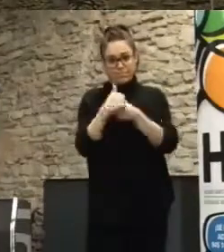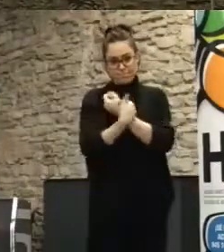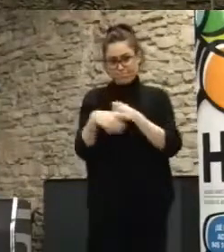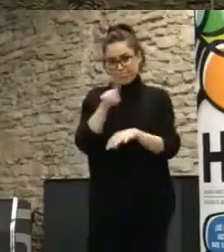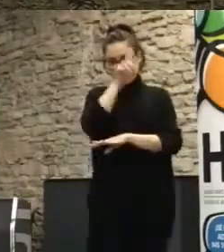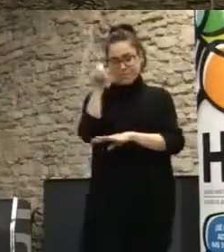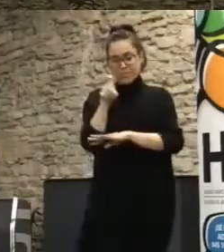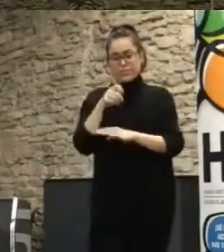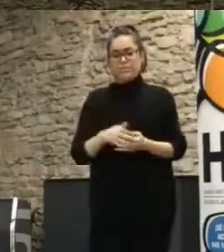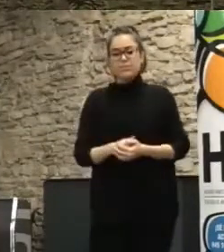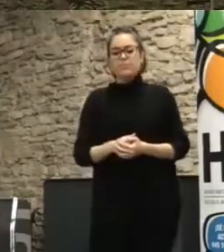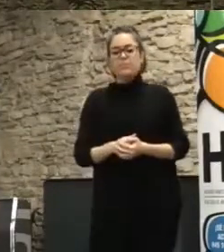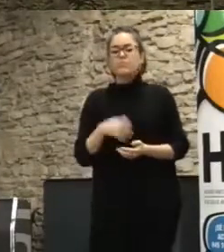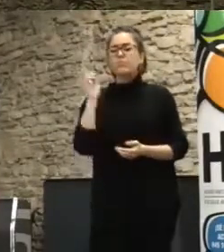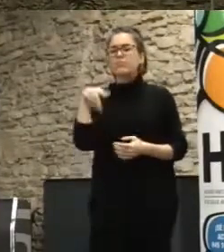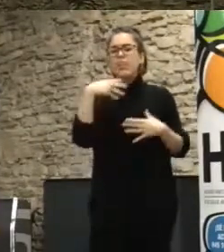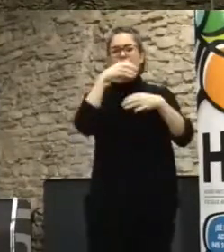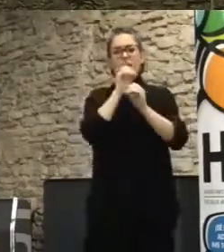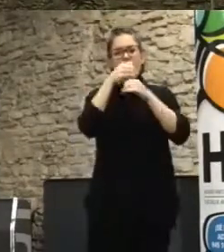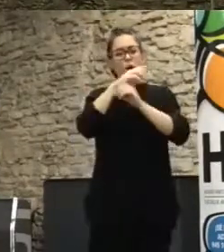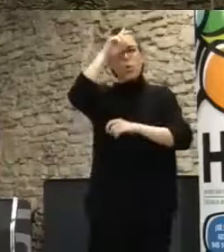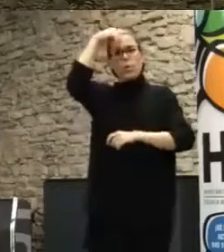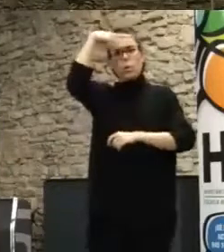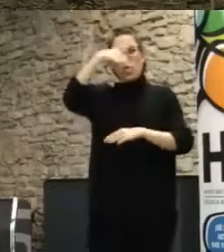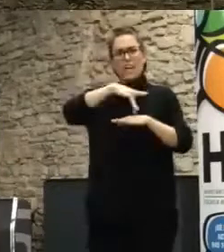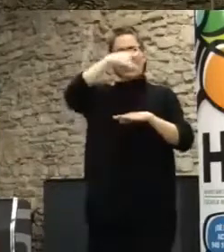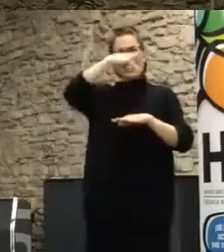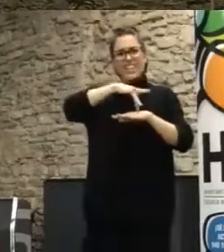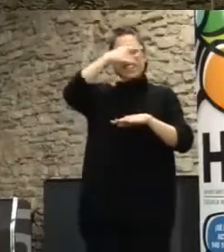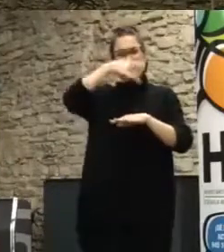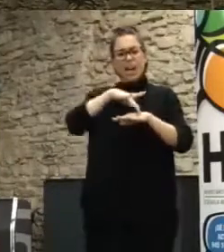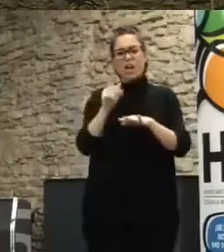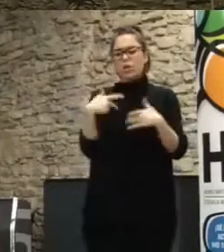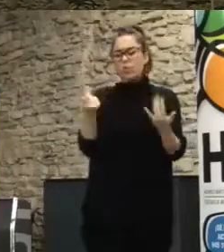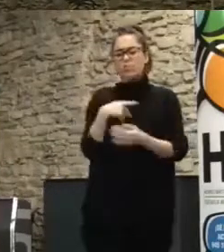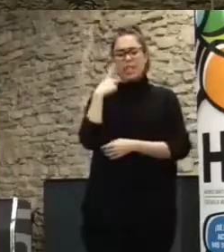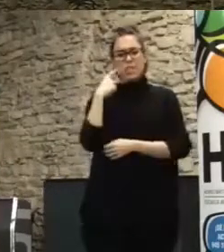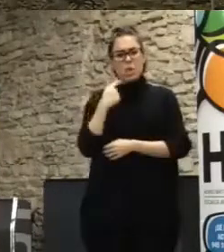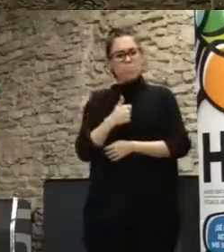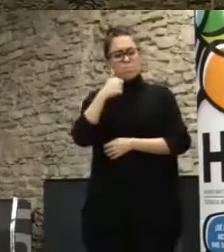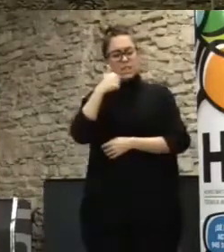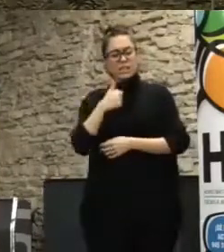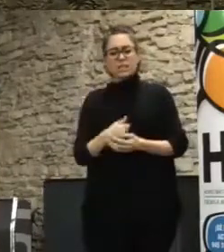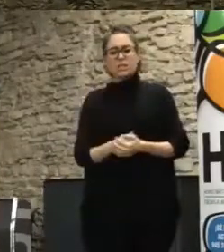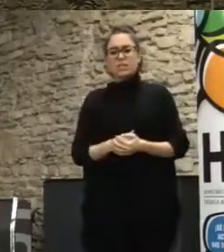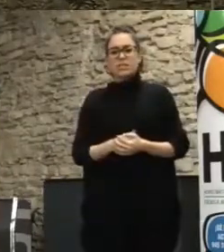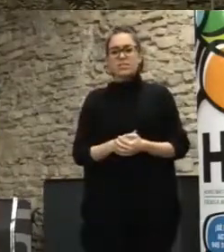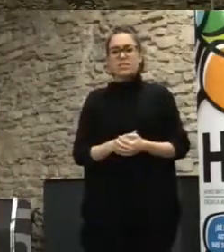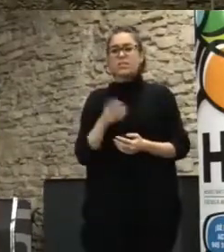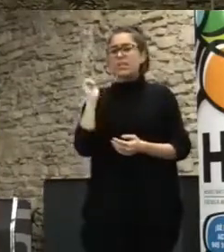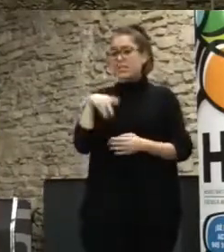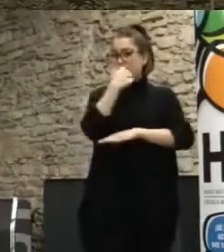No se define más como un laboratorio de cultura digital, como un lab más tradicional. Y porque la propia